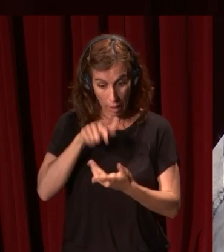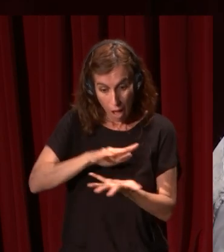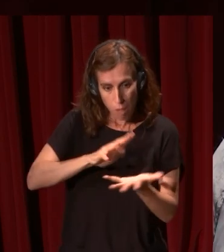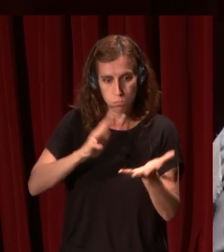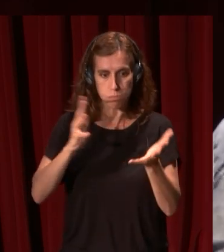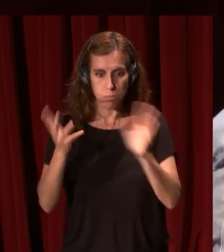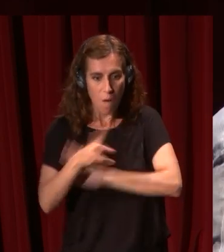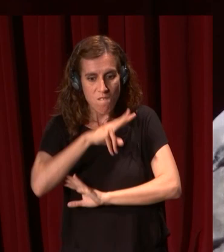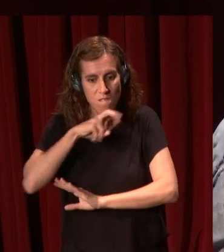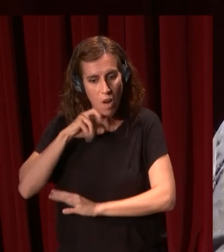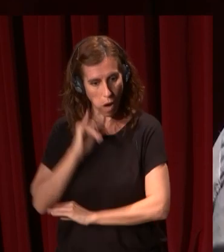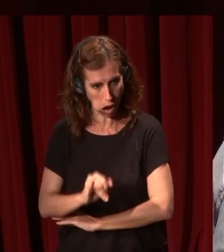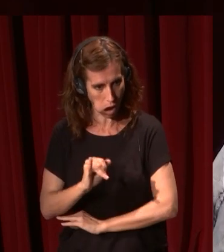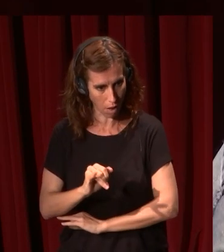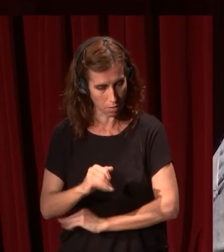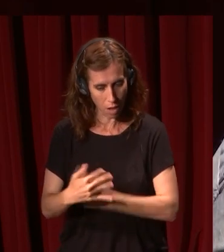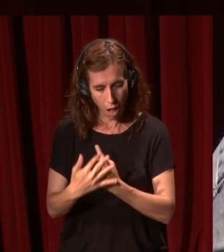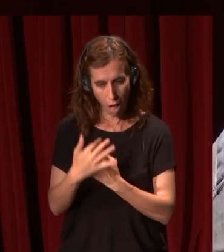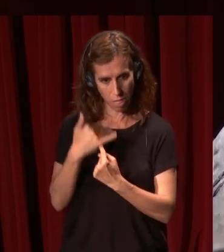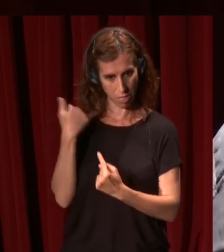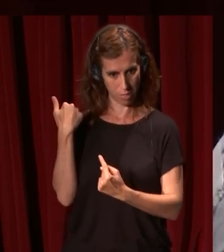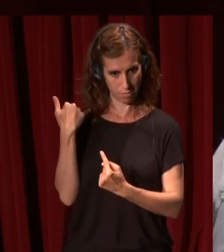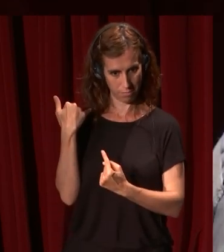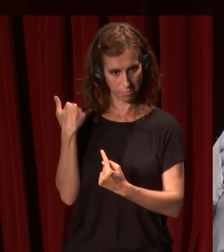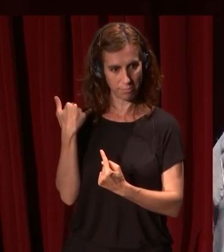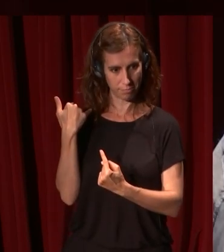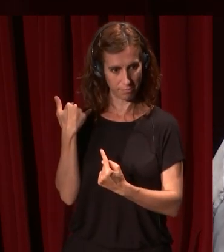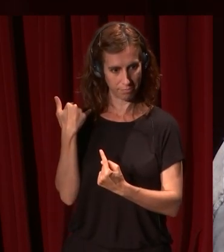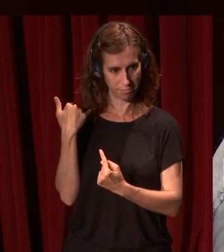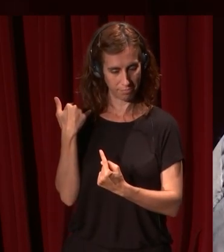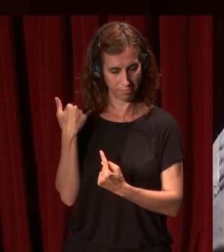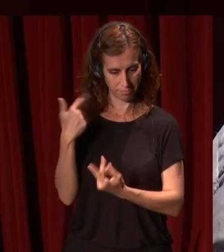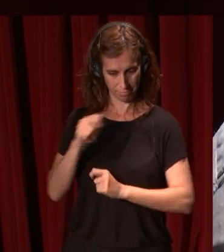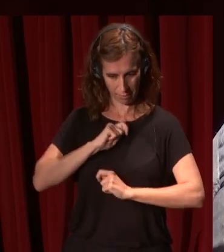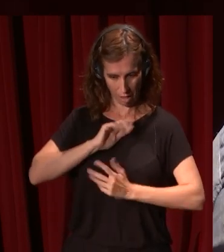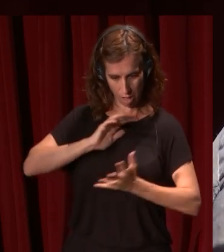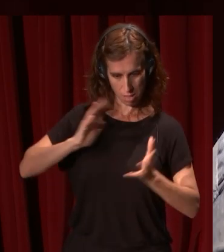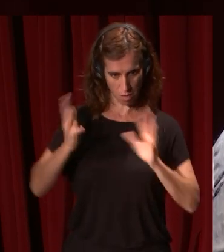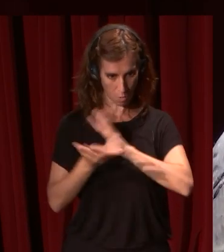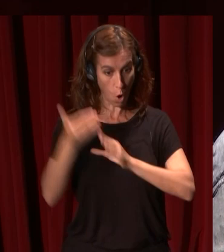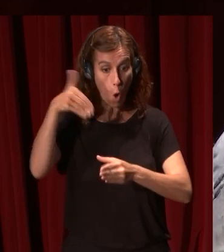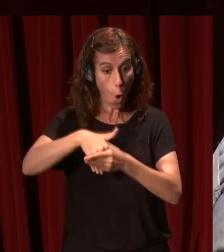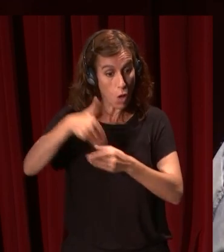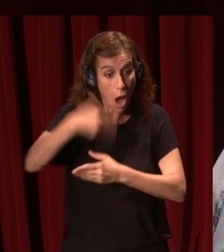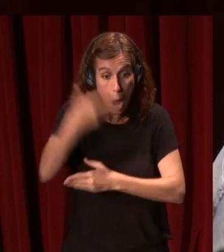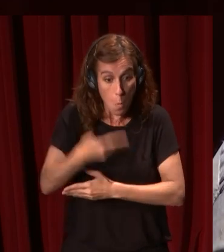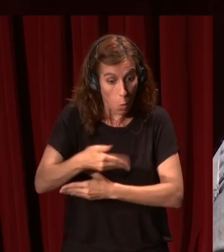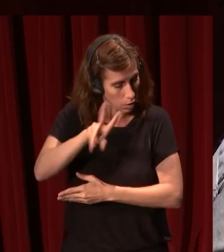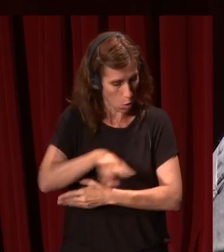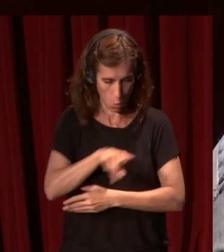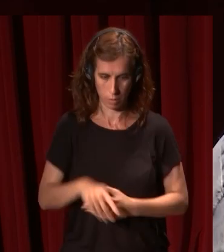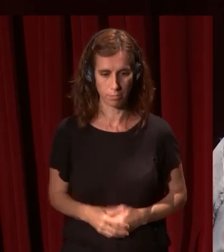está su valor y lo que nos transmite algo a nosotros y nos alimenta es la transformación no el contenido que se está